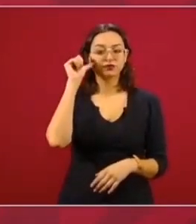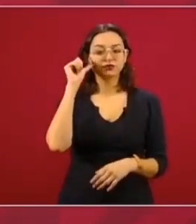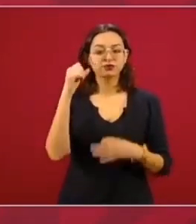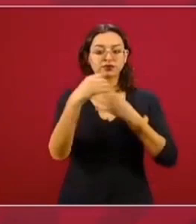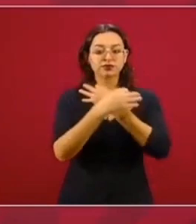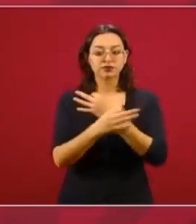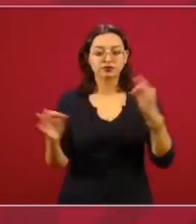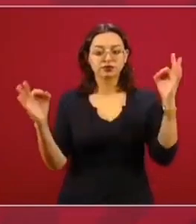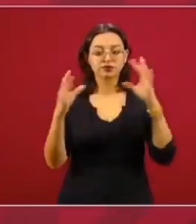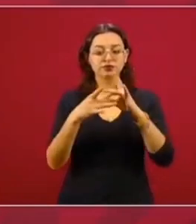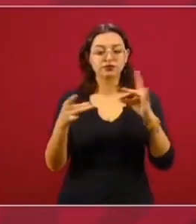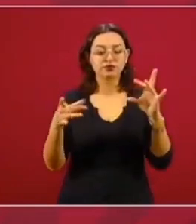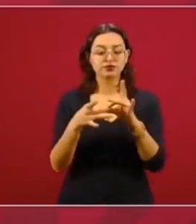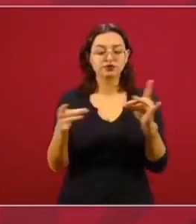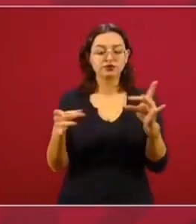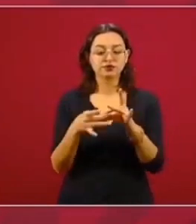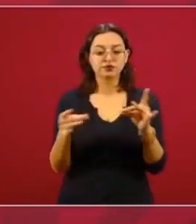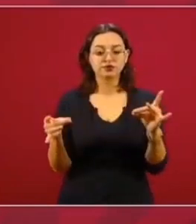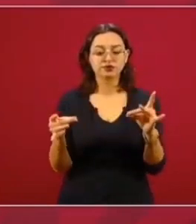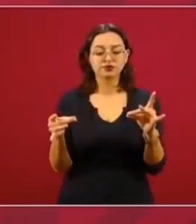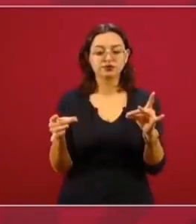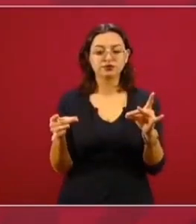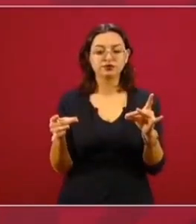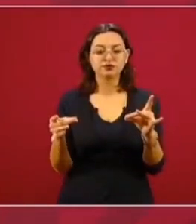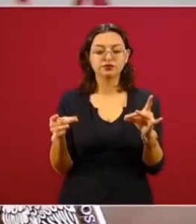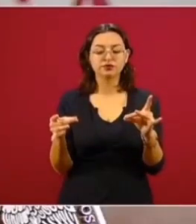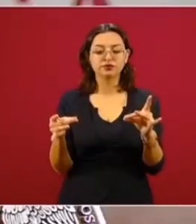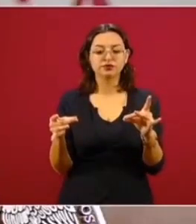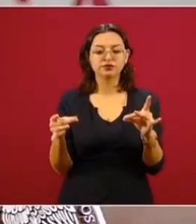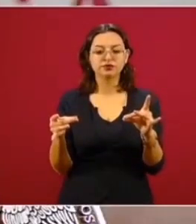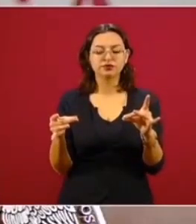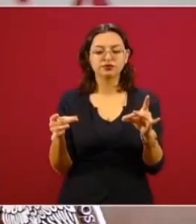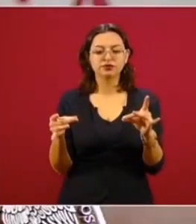dato de que